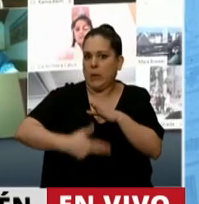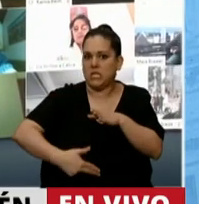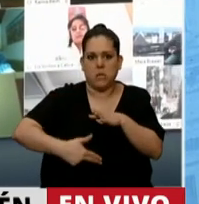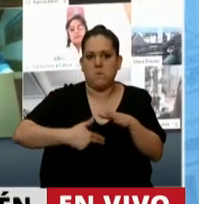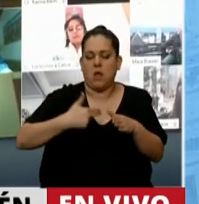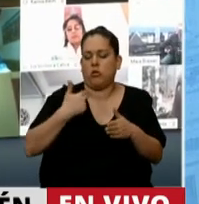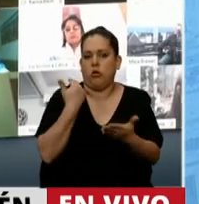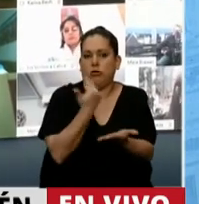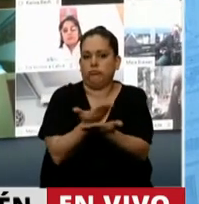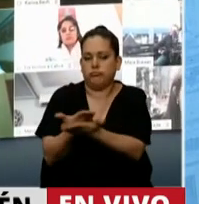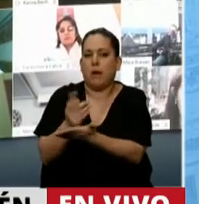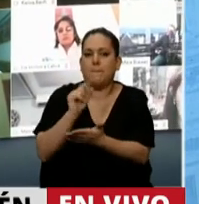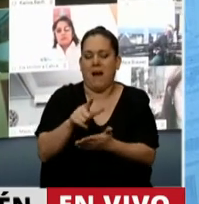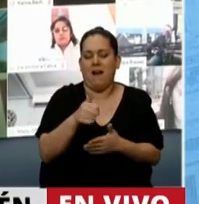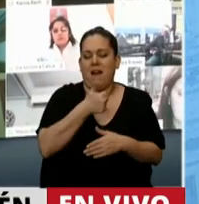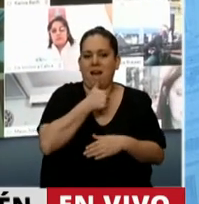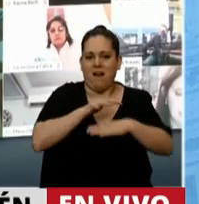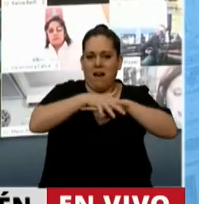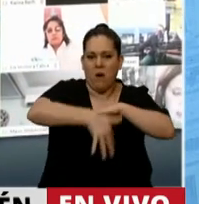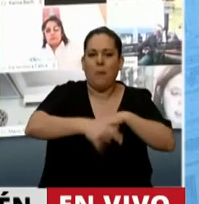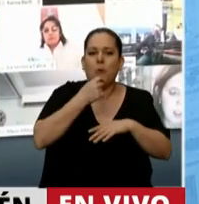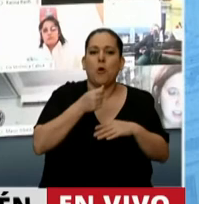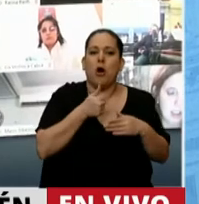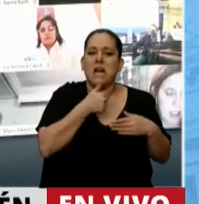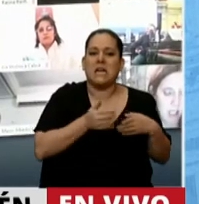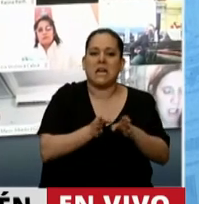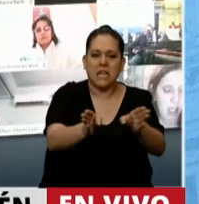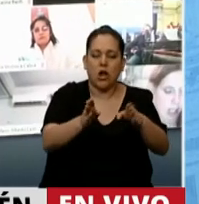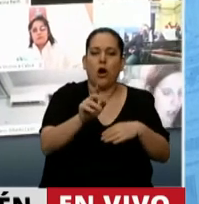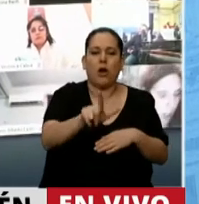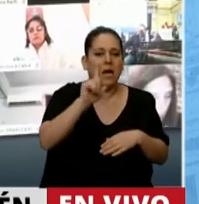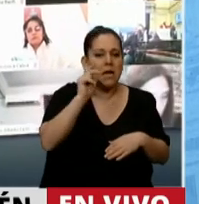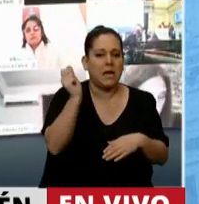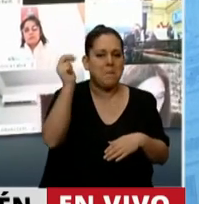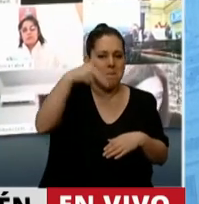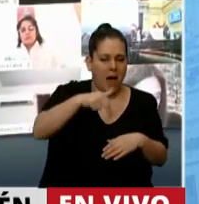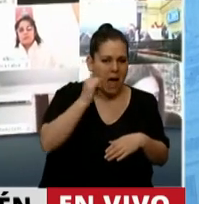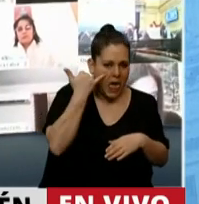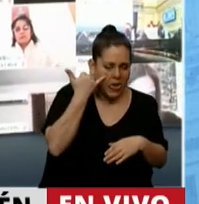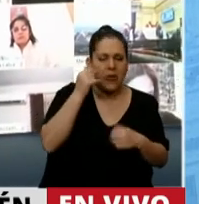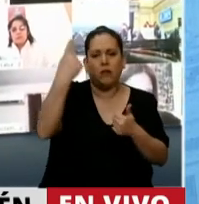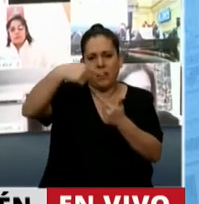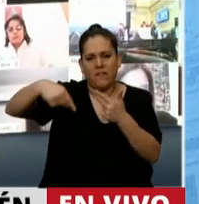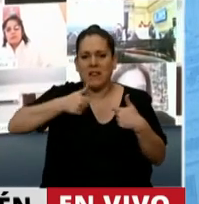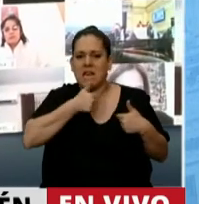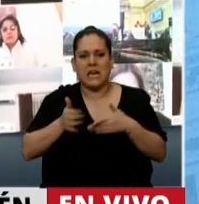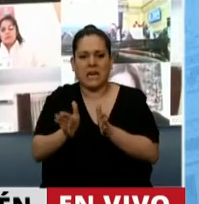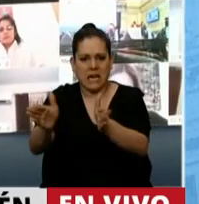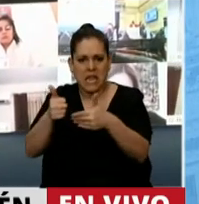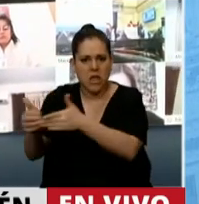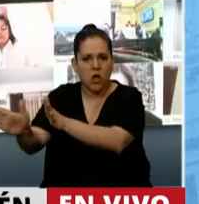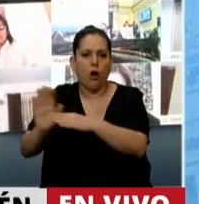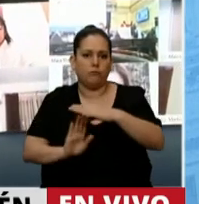hidroeléctricas de las represas ubicadas sobre el río Limay, excepto Pichipicún Leufú y también el complejo Cerros